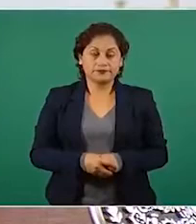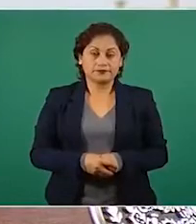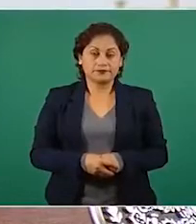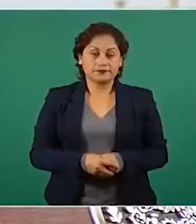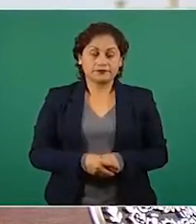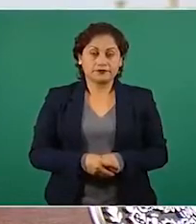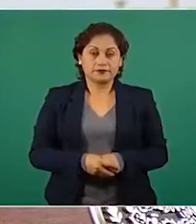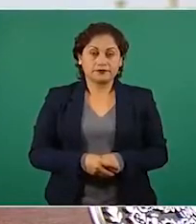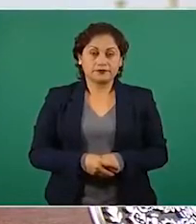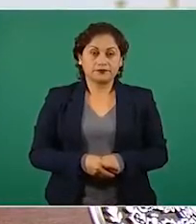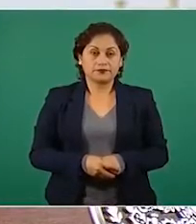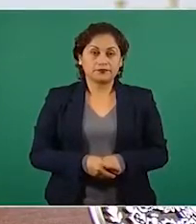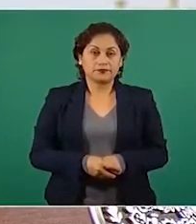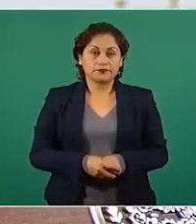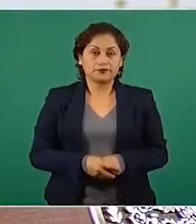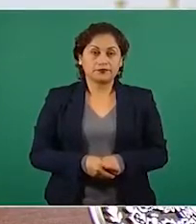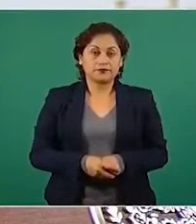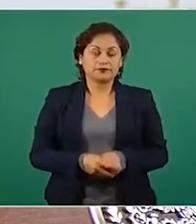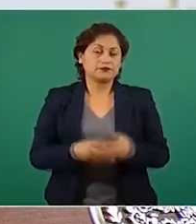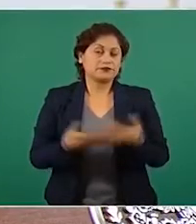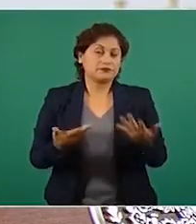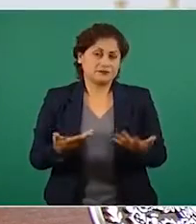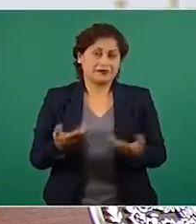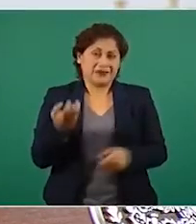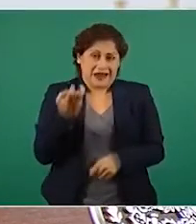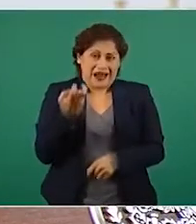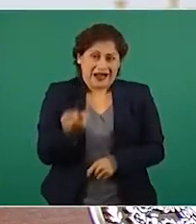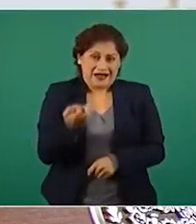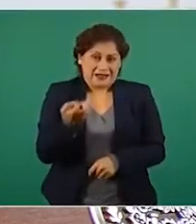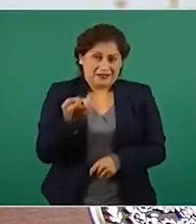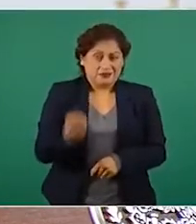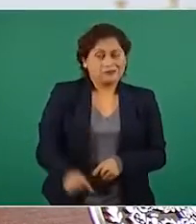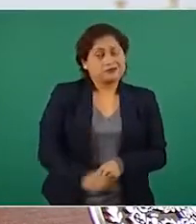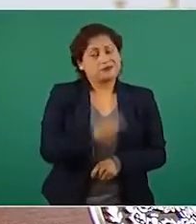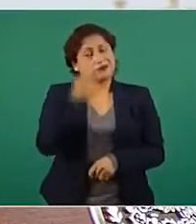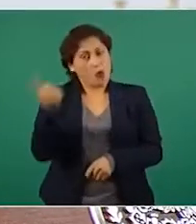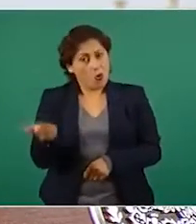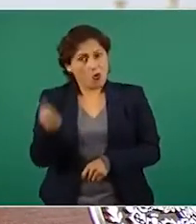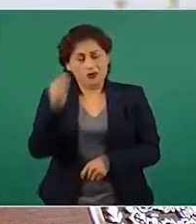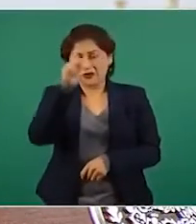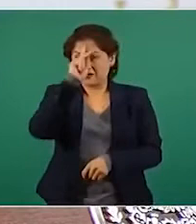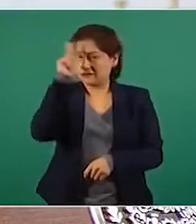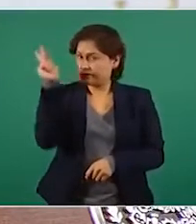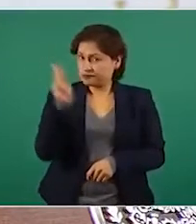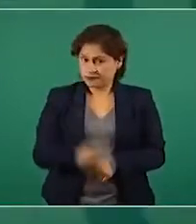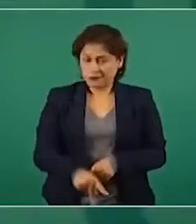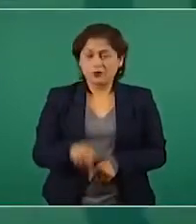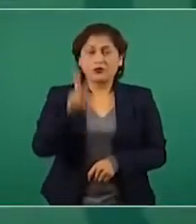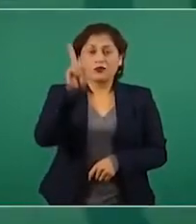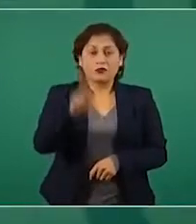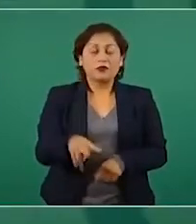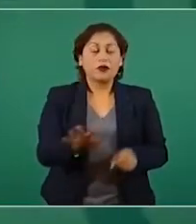Y peores cosas, porque hay también hasta